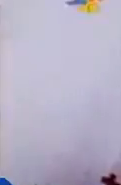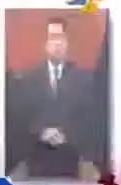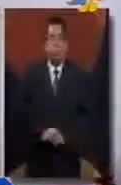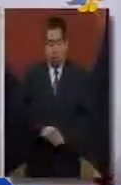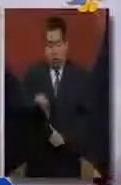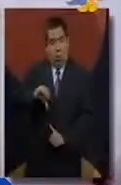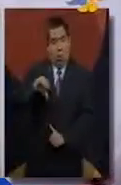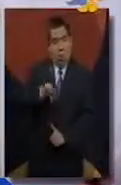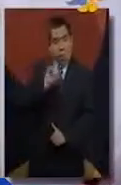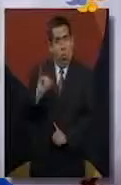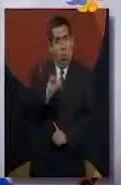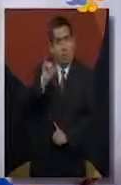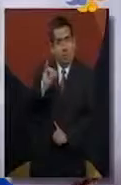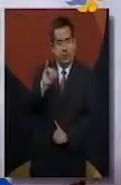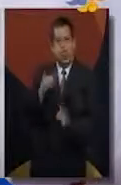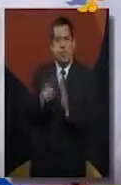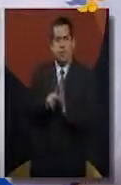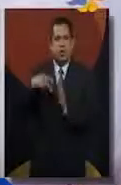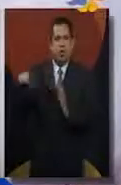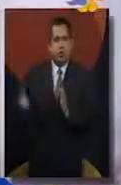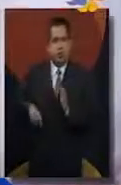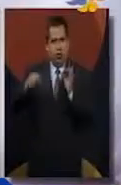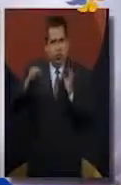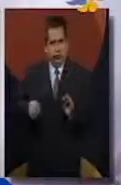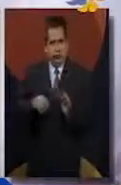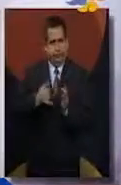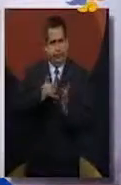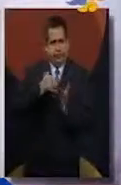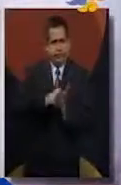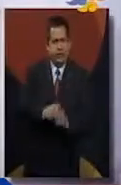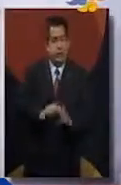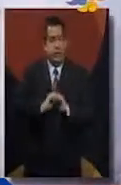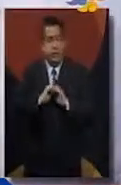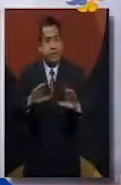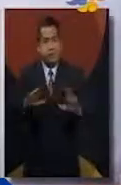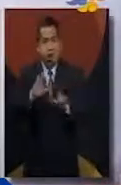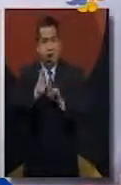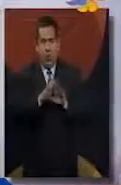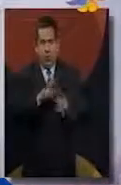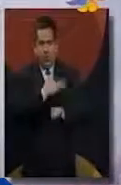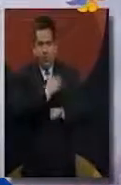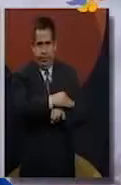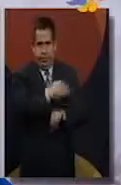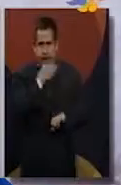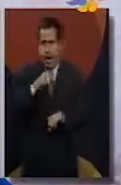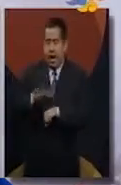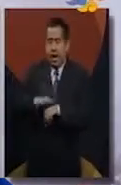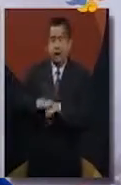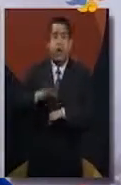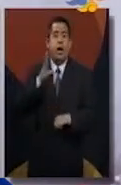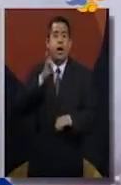Este jueves se publicó en el Diario Oficial de la Federación el decreto por el que la Comisión Permanente del Congreso de la Unión convoca a la Cámara de